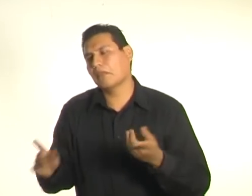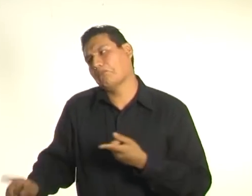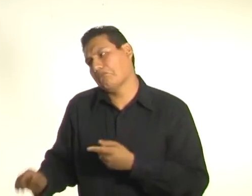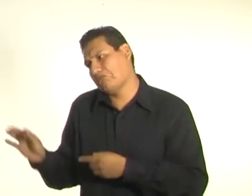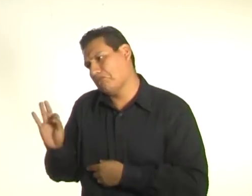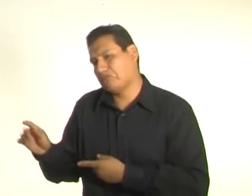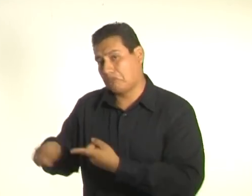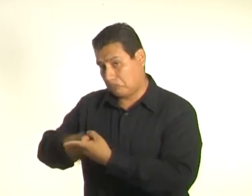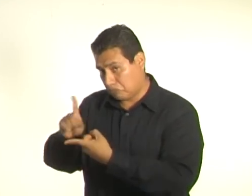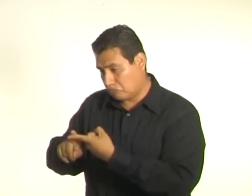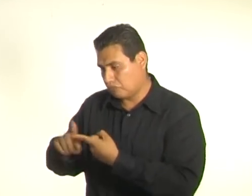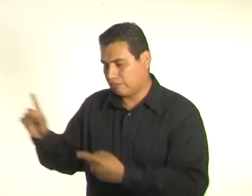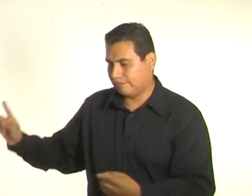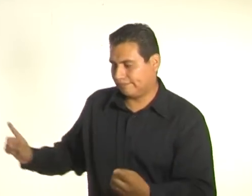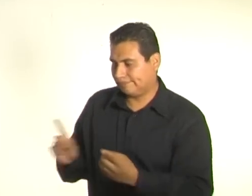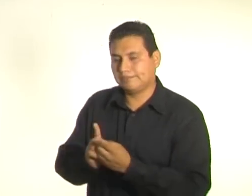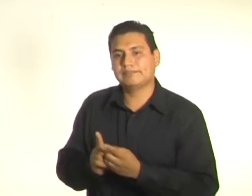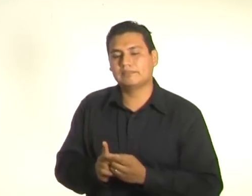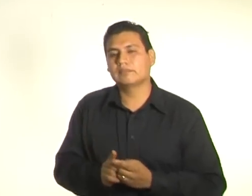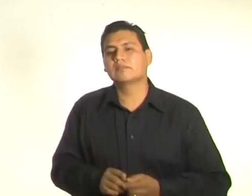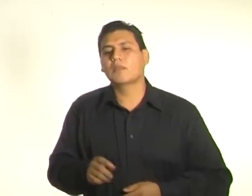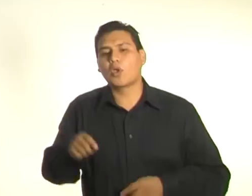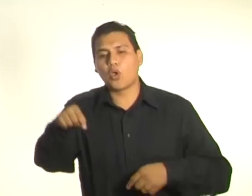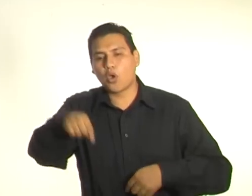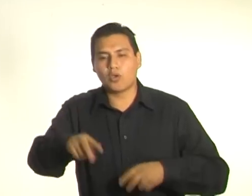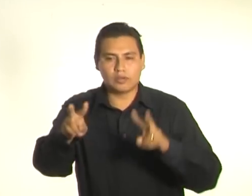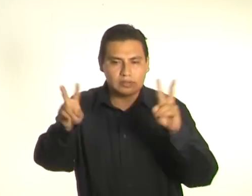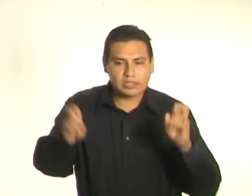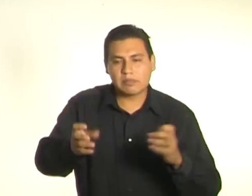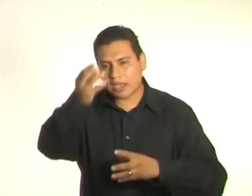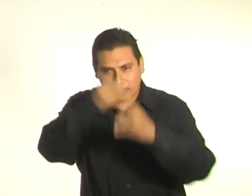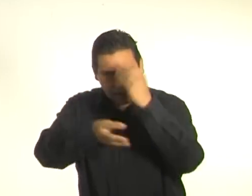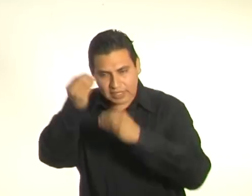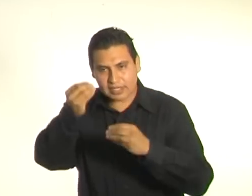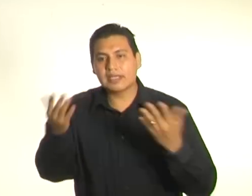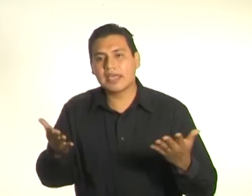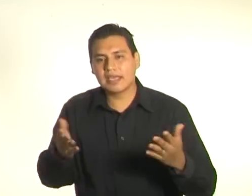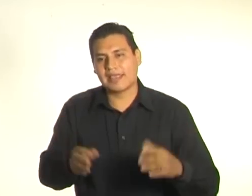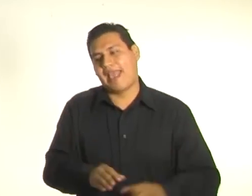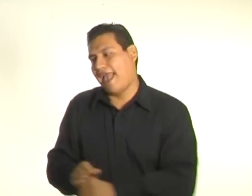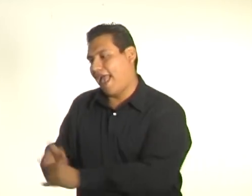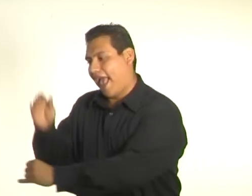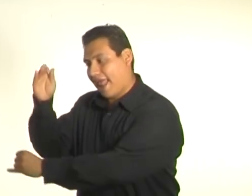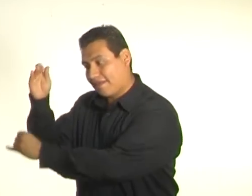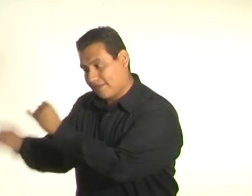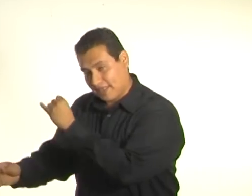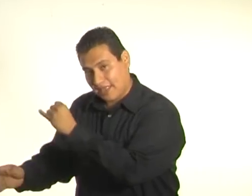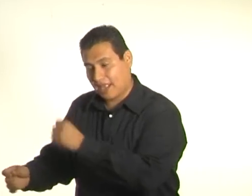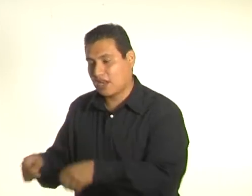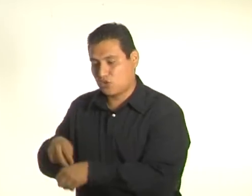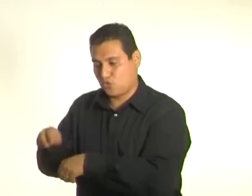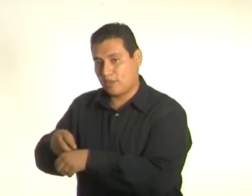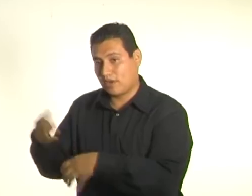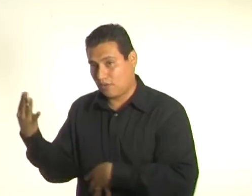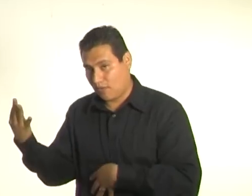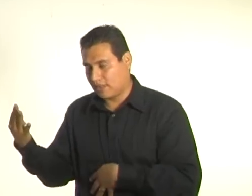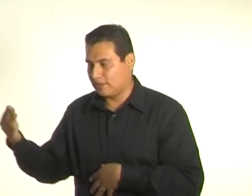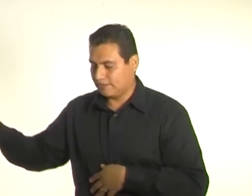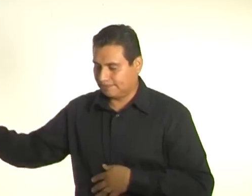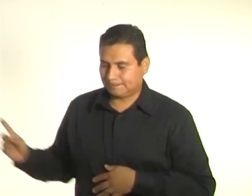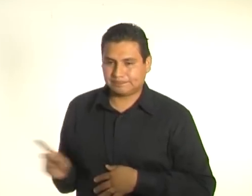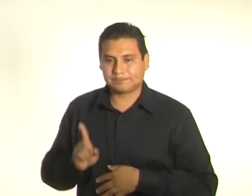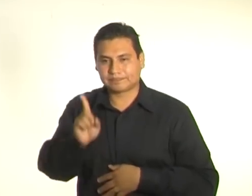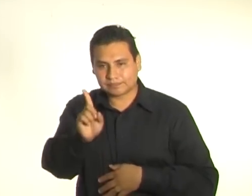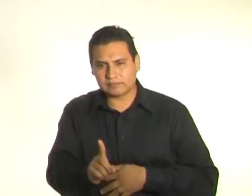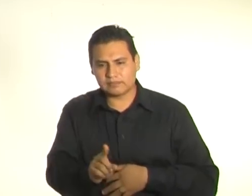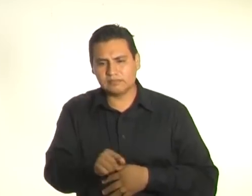cinco, el equipo, pues al último le damos la oportunidad de cerrar la exposición y también